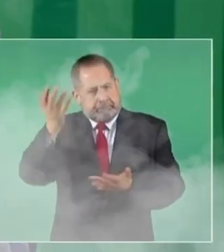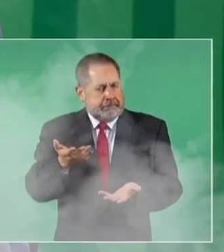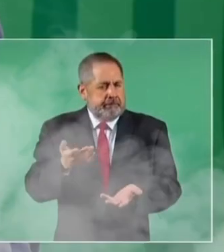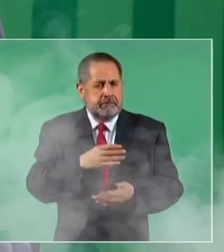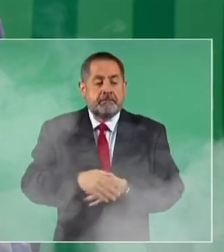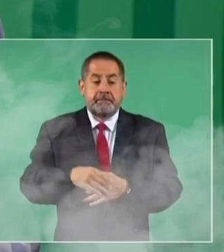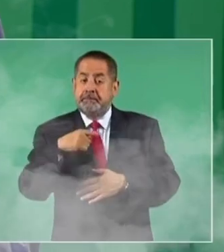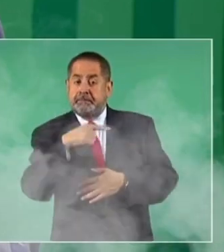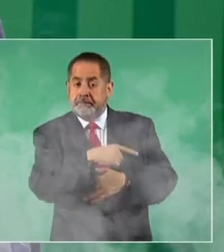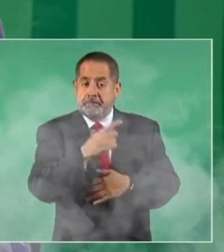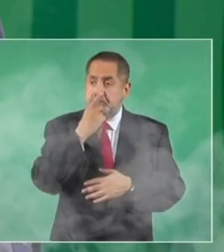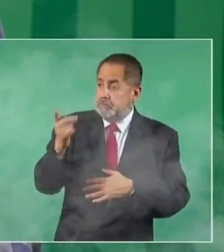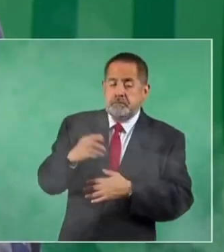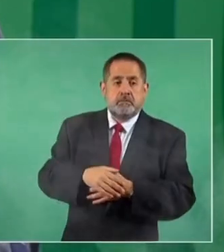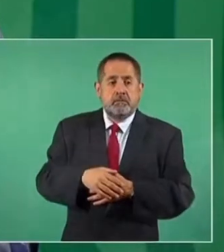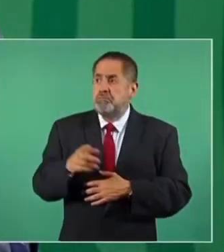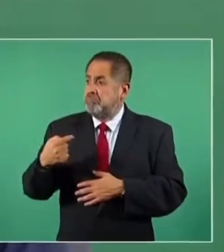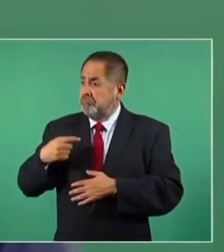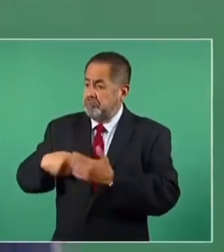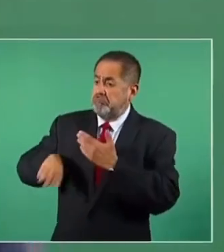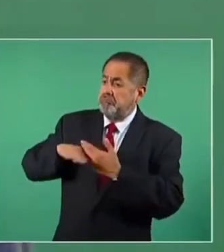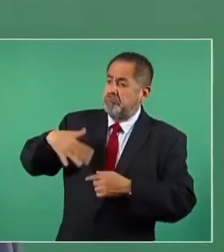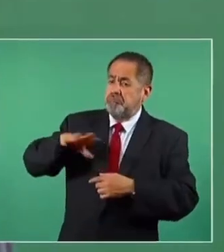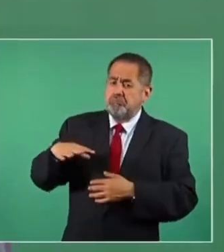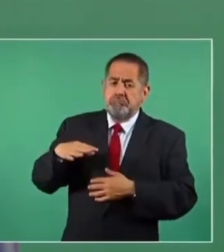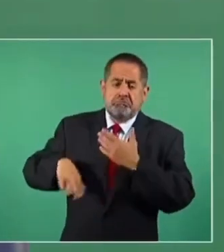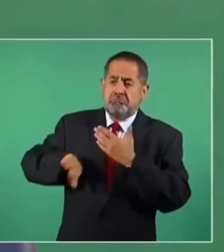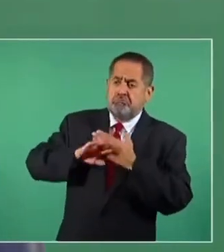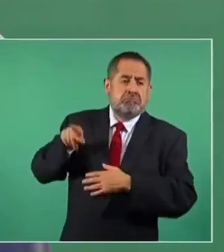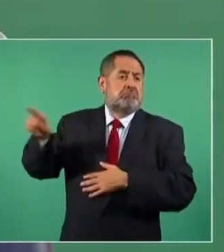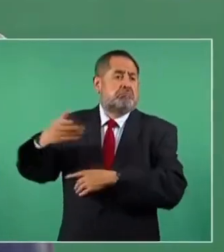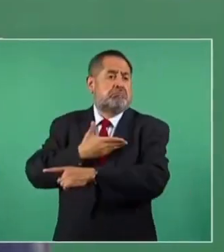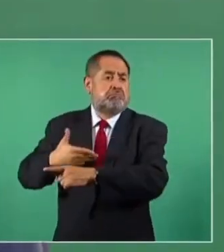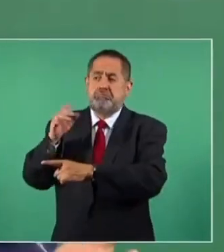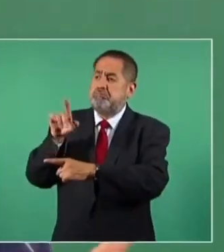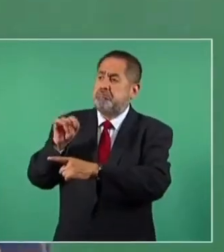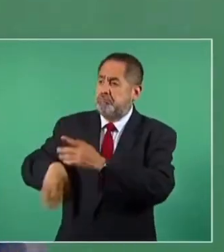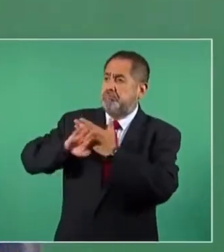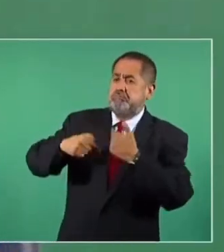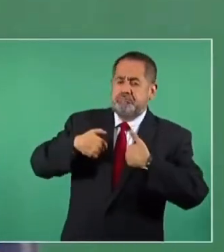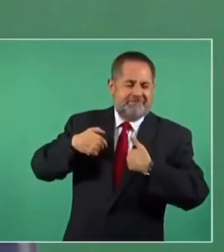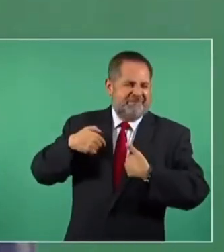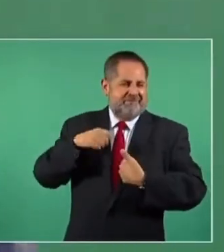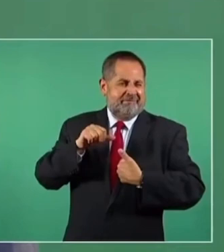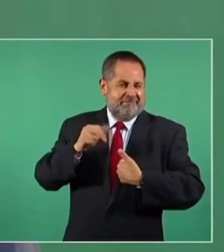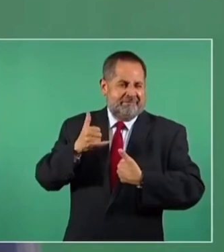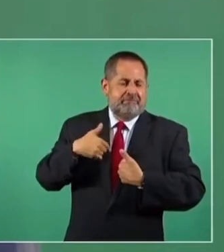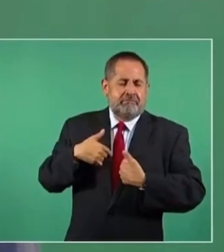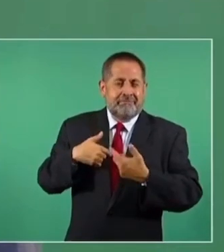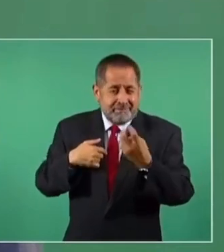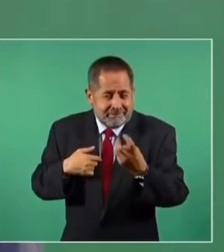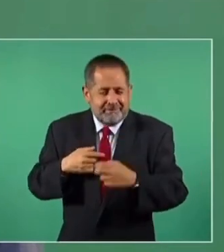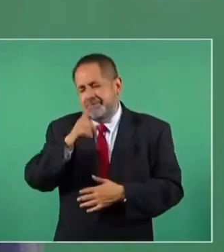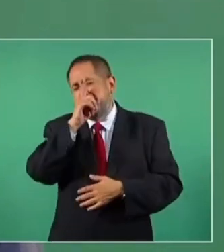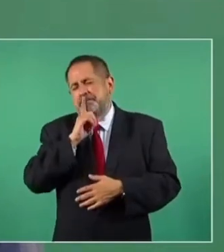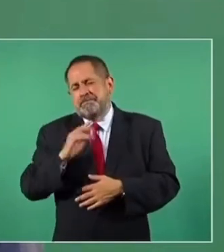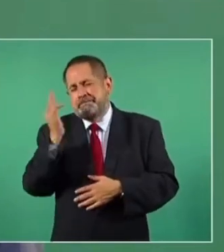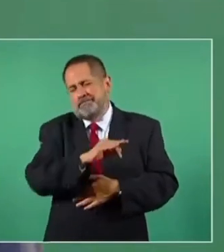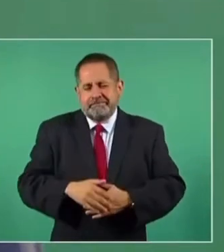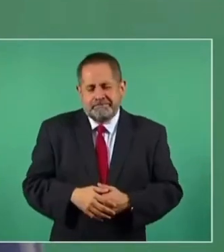Él acusa de ser perseguido por el presidente, por mí, y eso es una mentira, eso es falso.